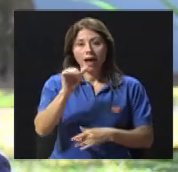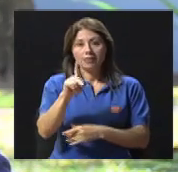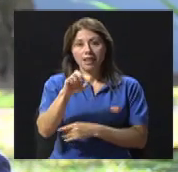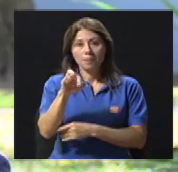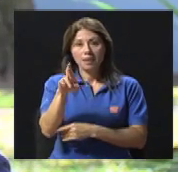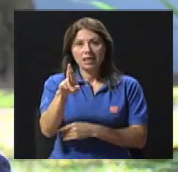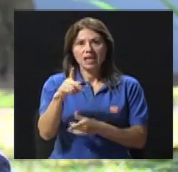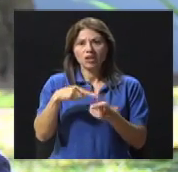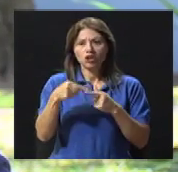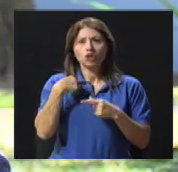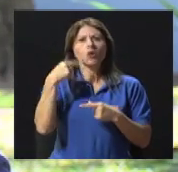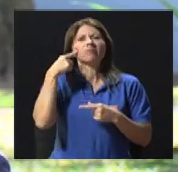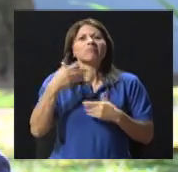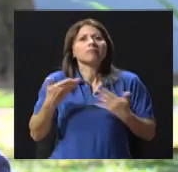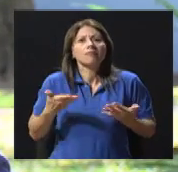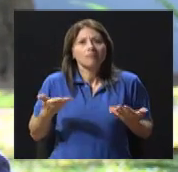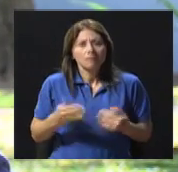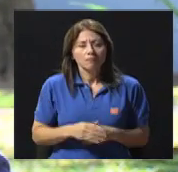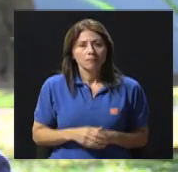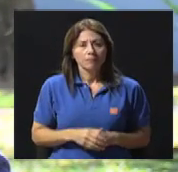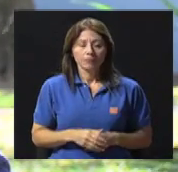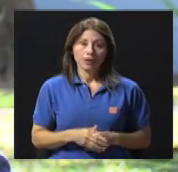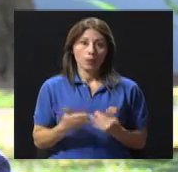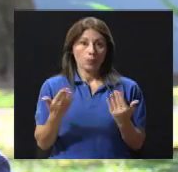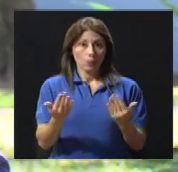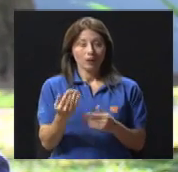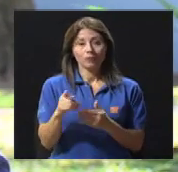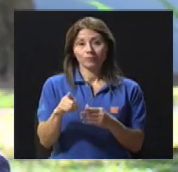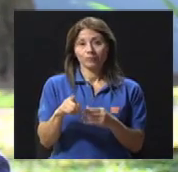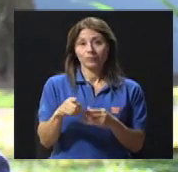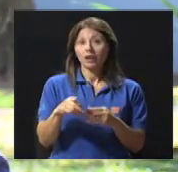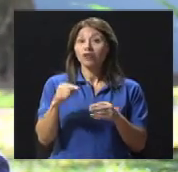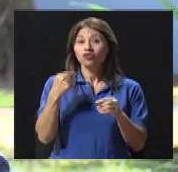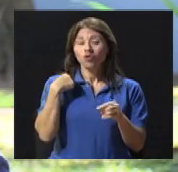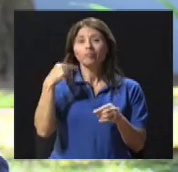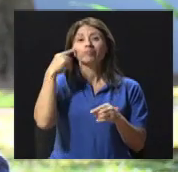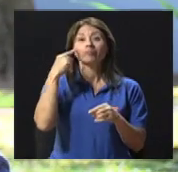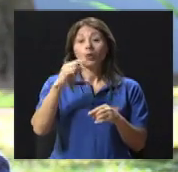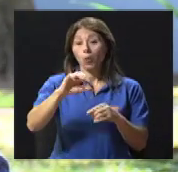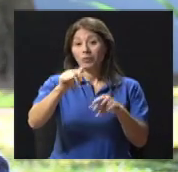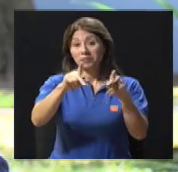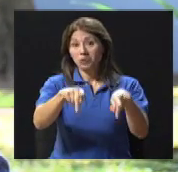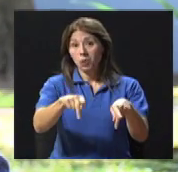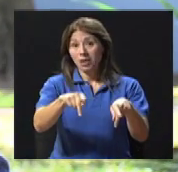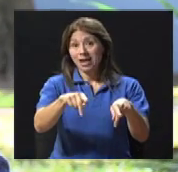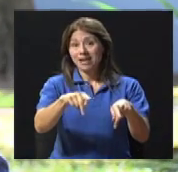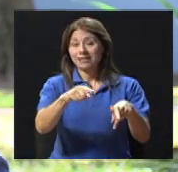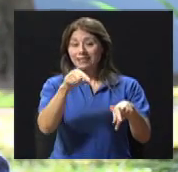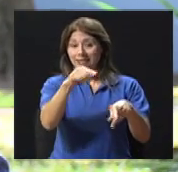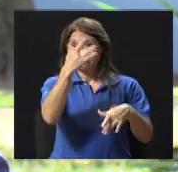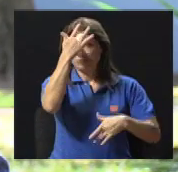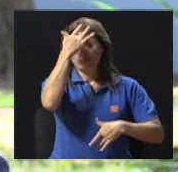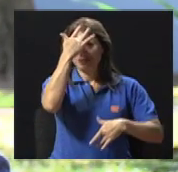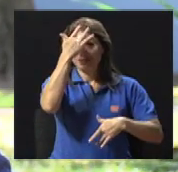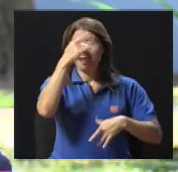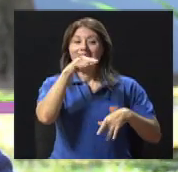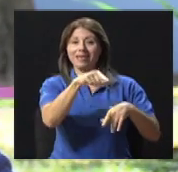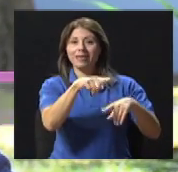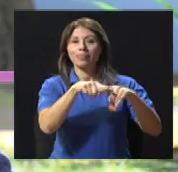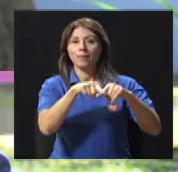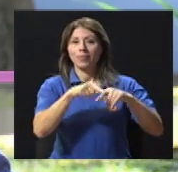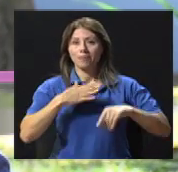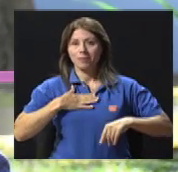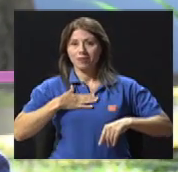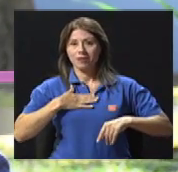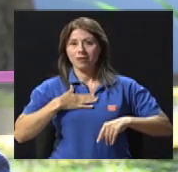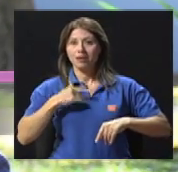Bueno, esperaría que la persona dependa de mí, dependa de la persona que va a cuidarla, pero